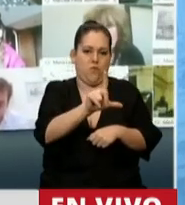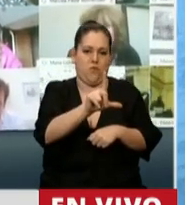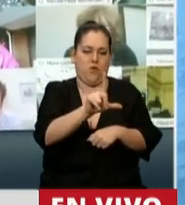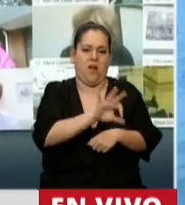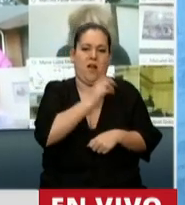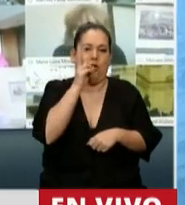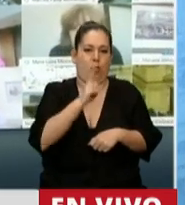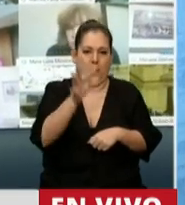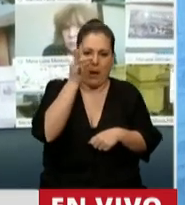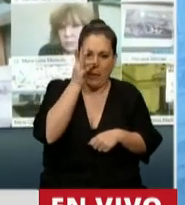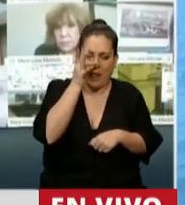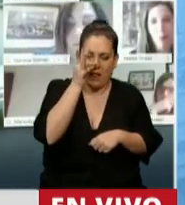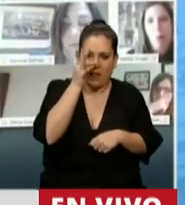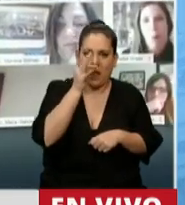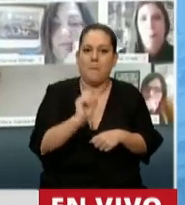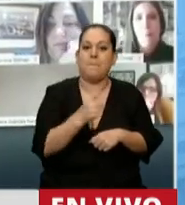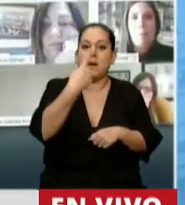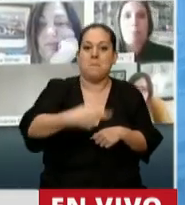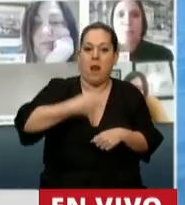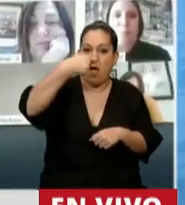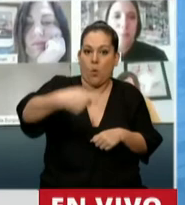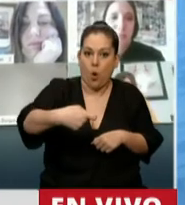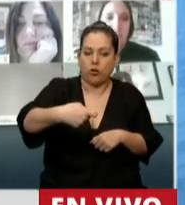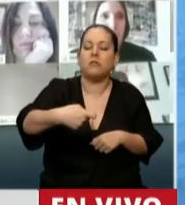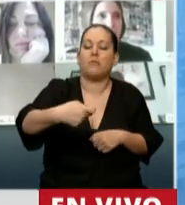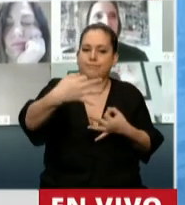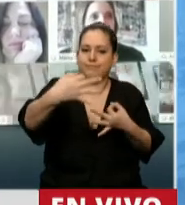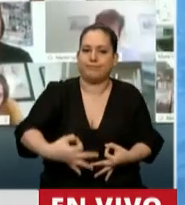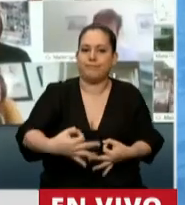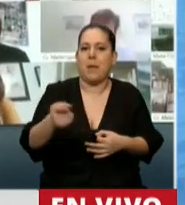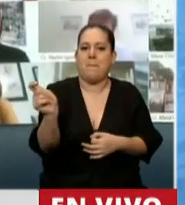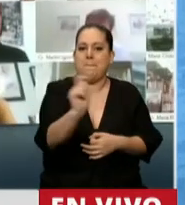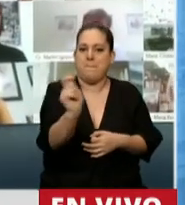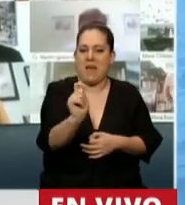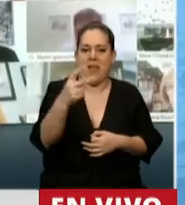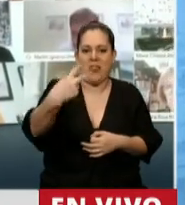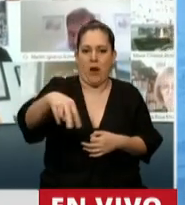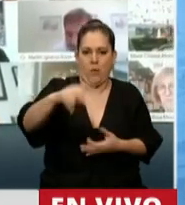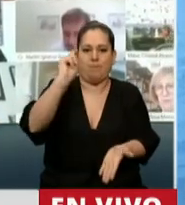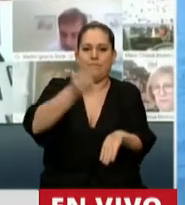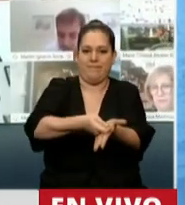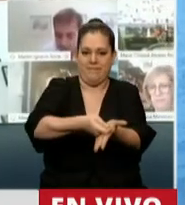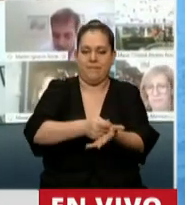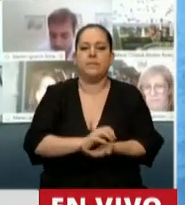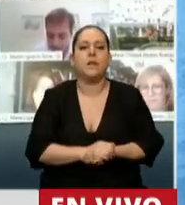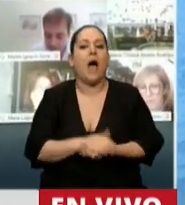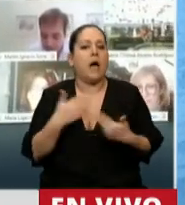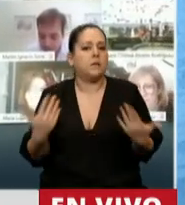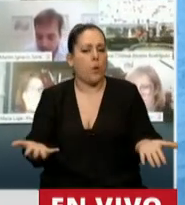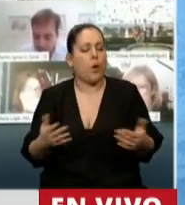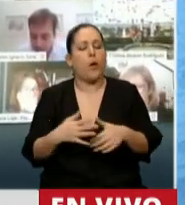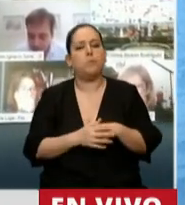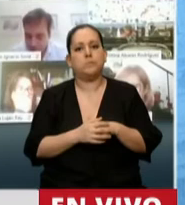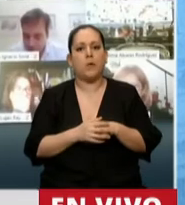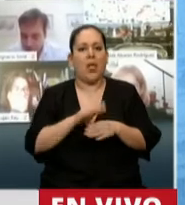de 2020, con la primer cuota pagadera en el mes de noviembre. Así que, todas las